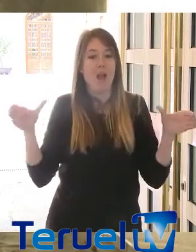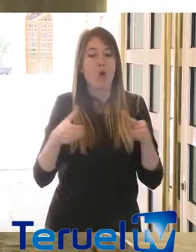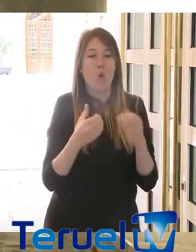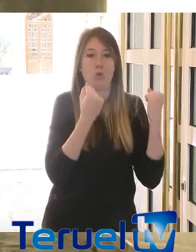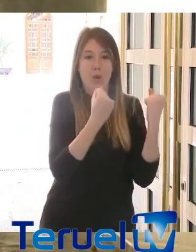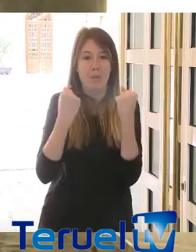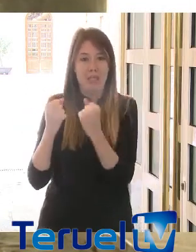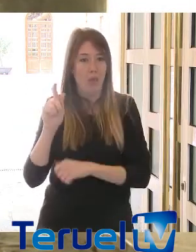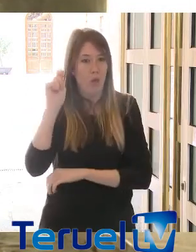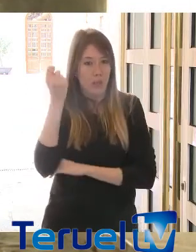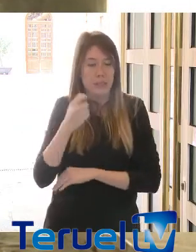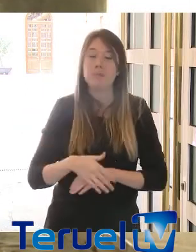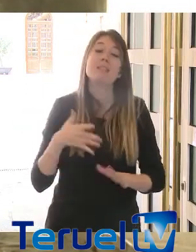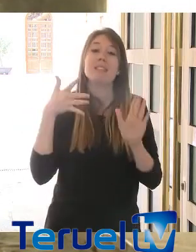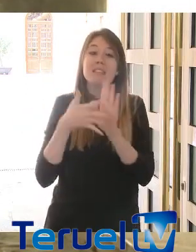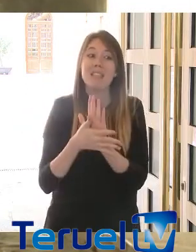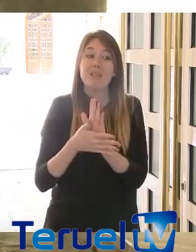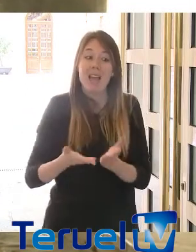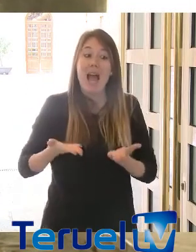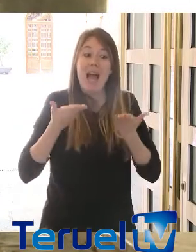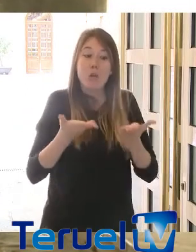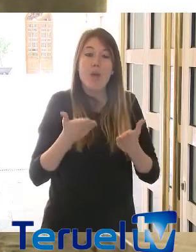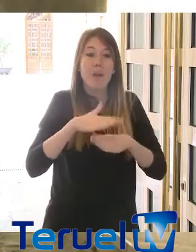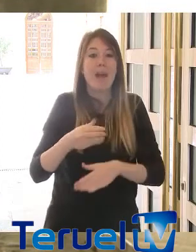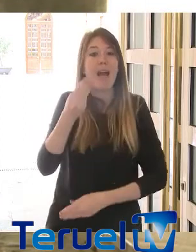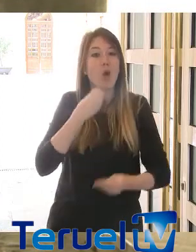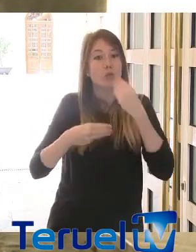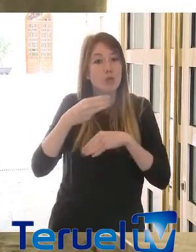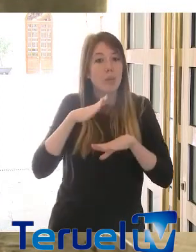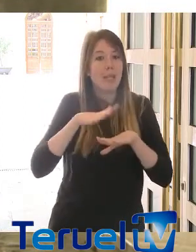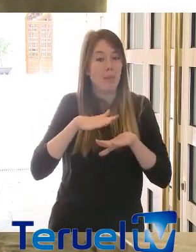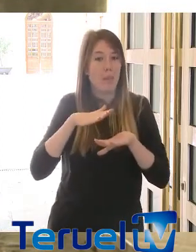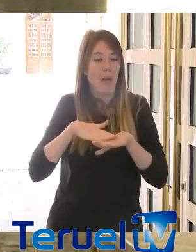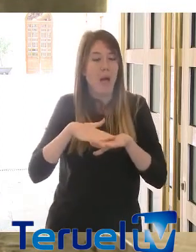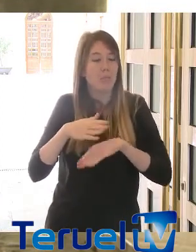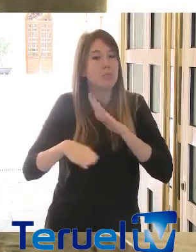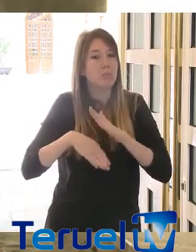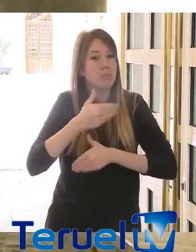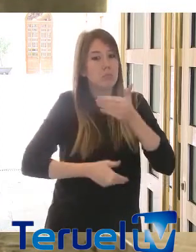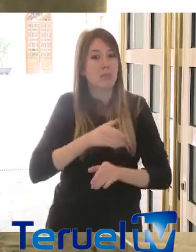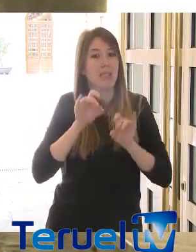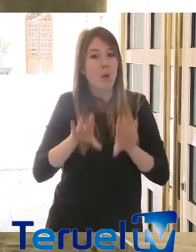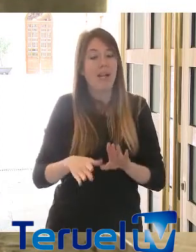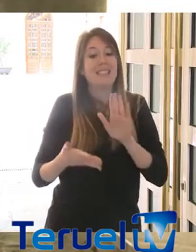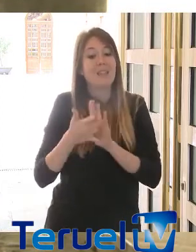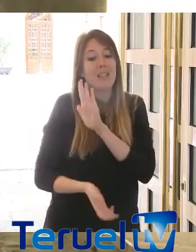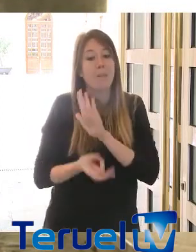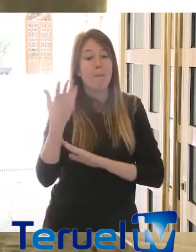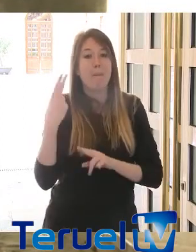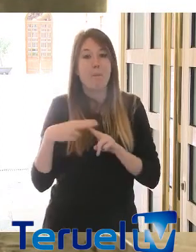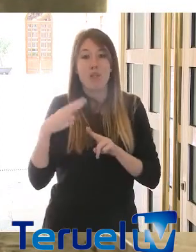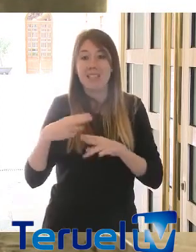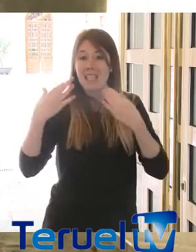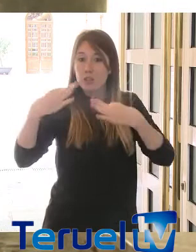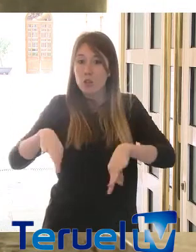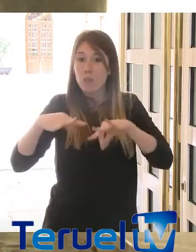administraciones. Inyectar para consumir, transacciones, sin ninguna duda políticas de normalidad que son las